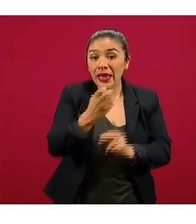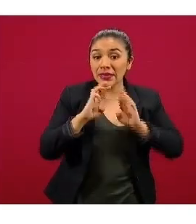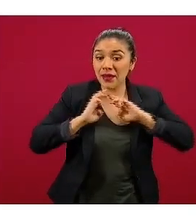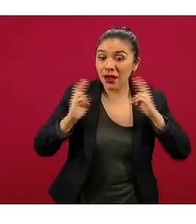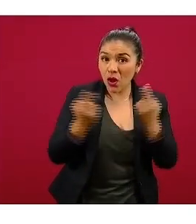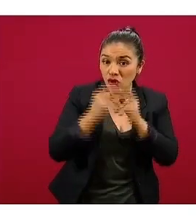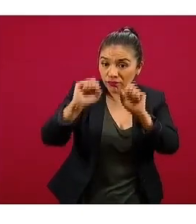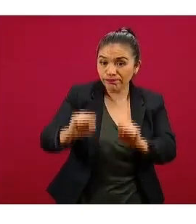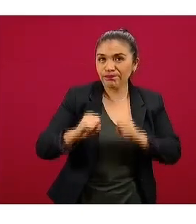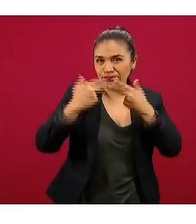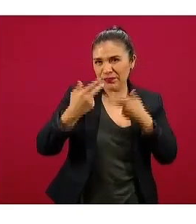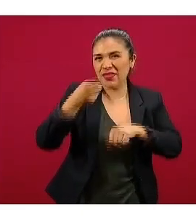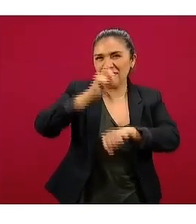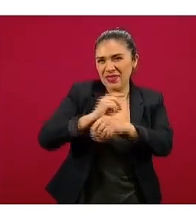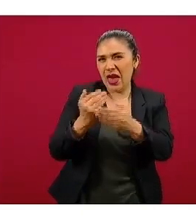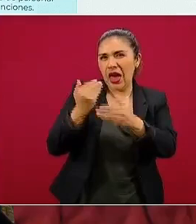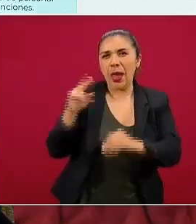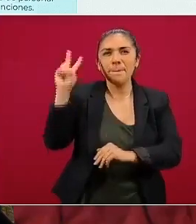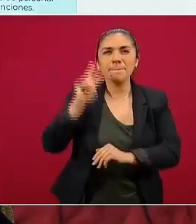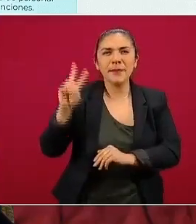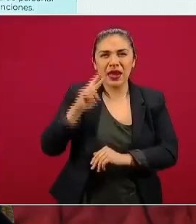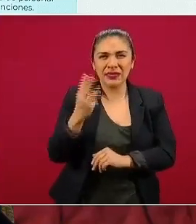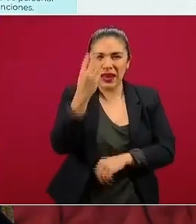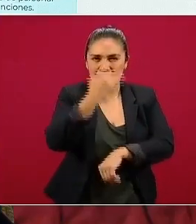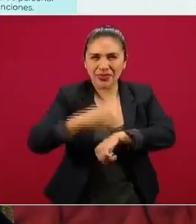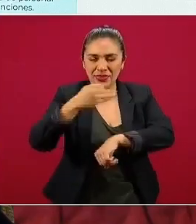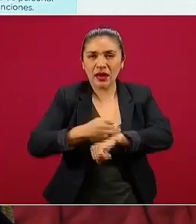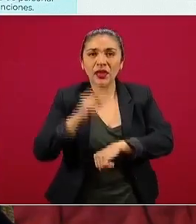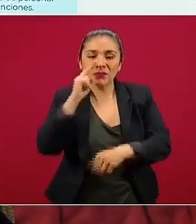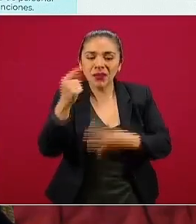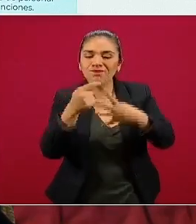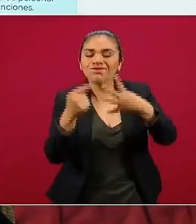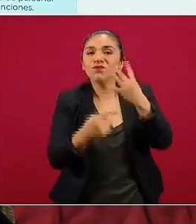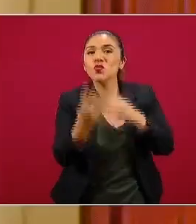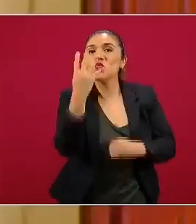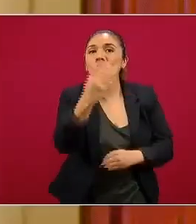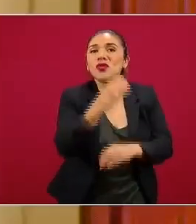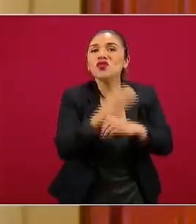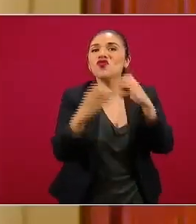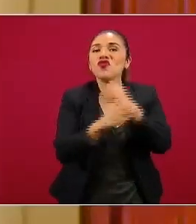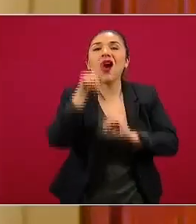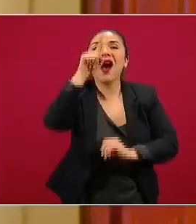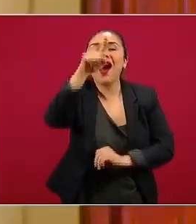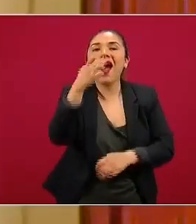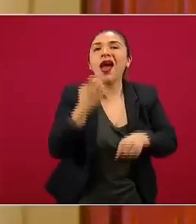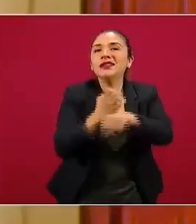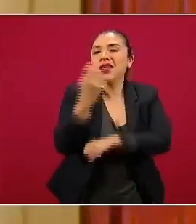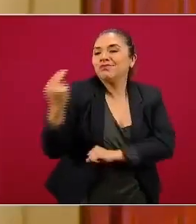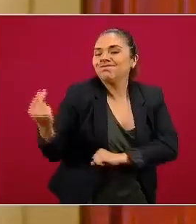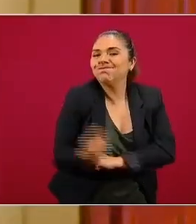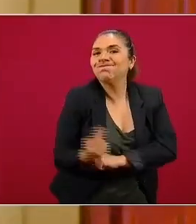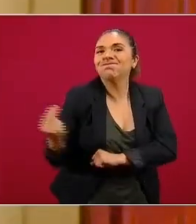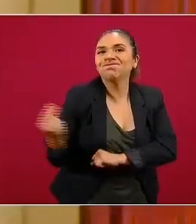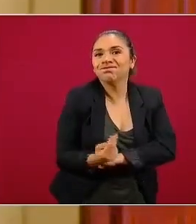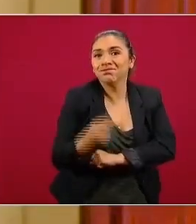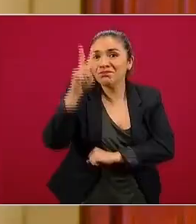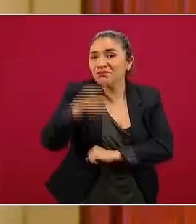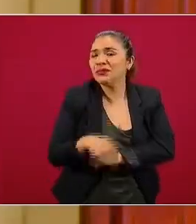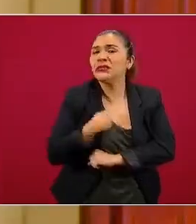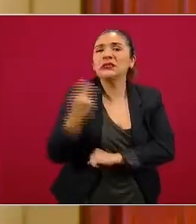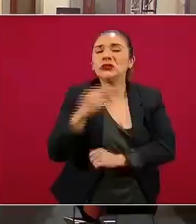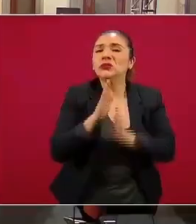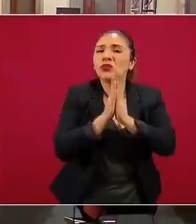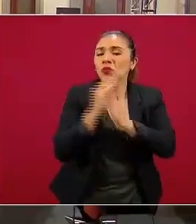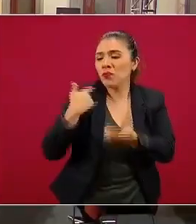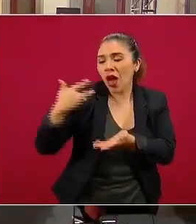identificaron, esto fue el viernes en la tarde, cuatro necesidades que el mismo estado expresó y sobre las cuales solicitó